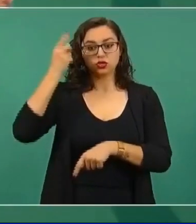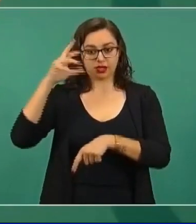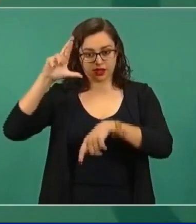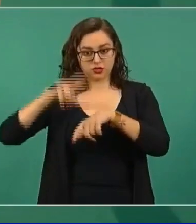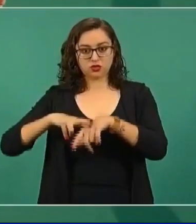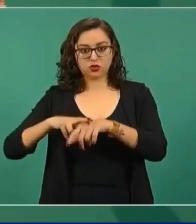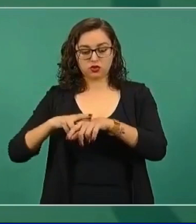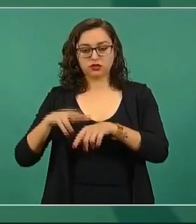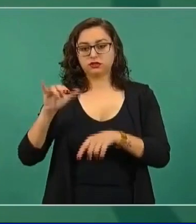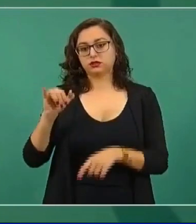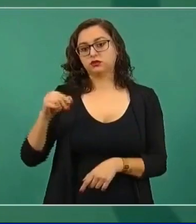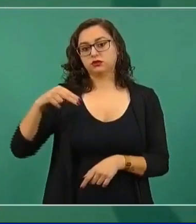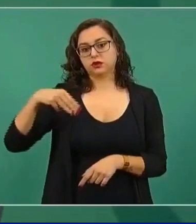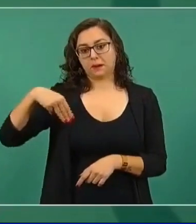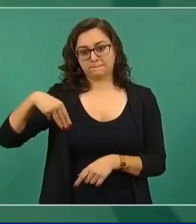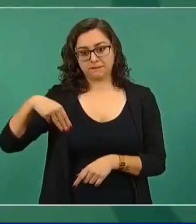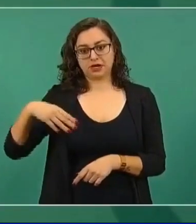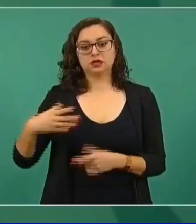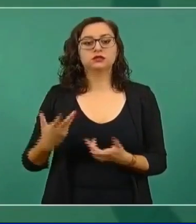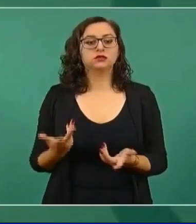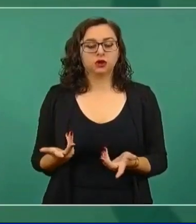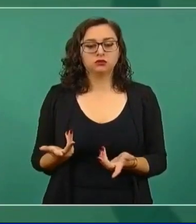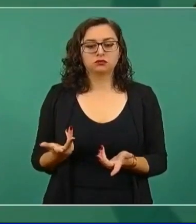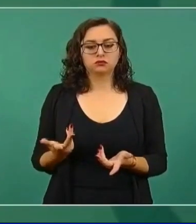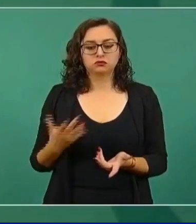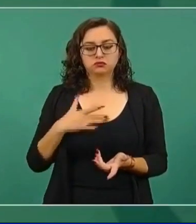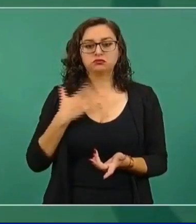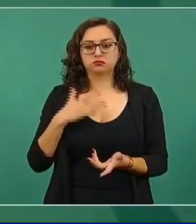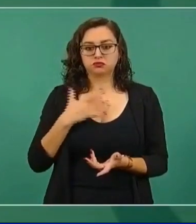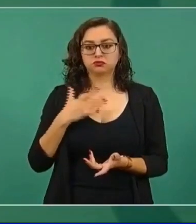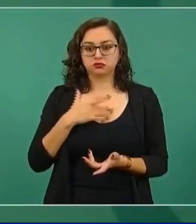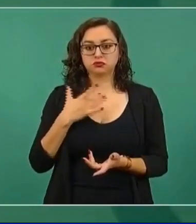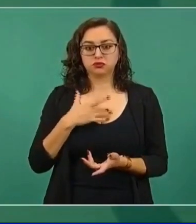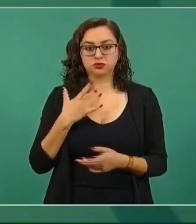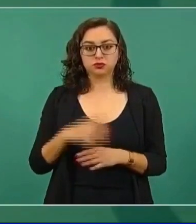O sea, creo que son ya